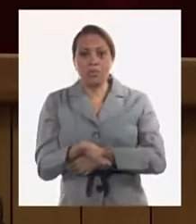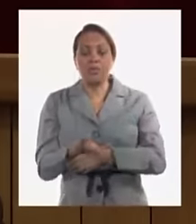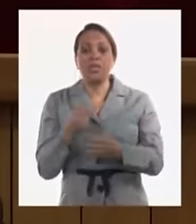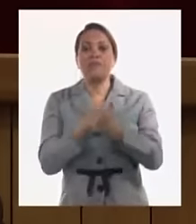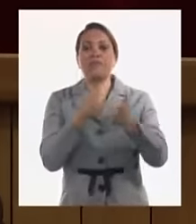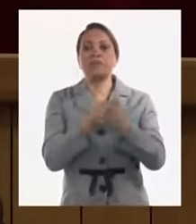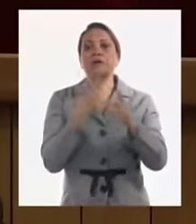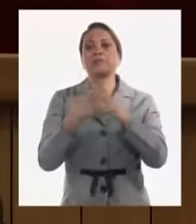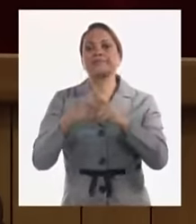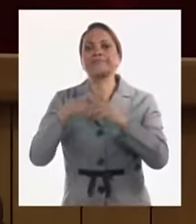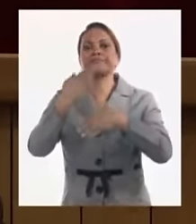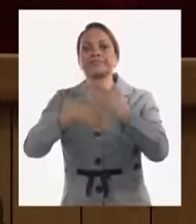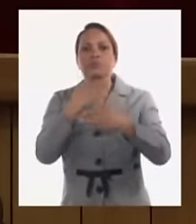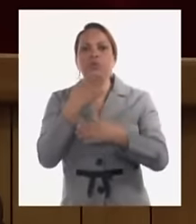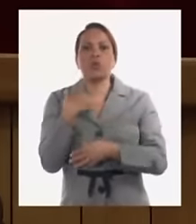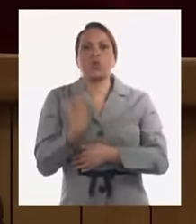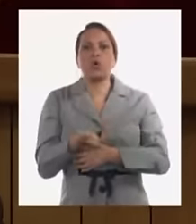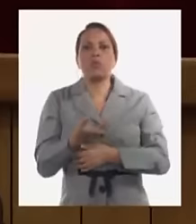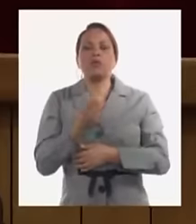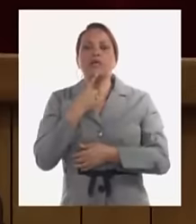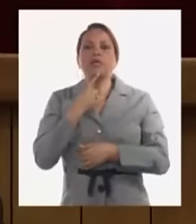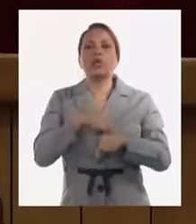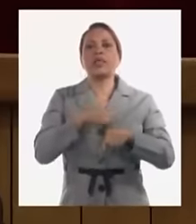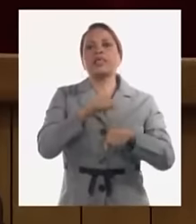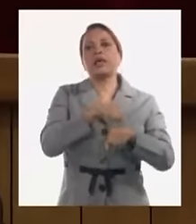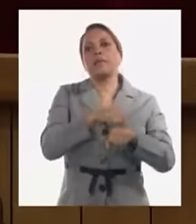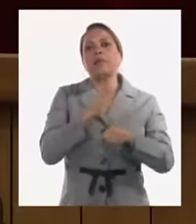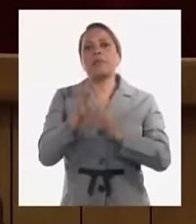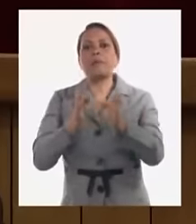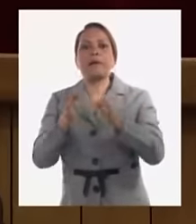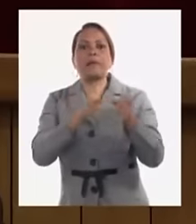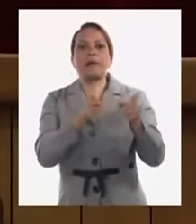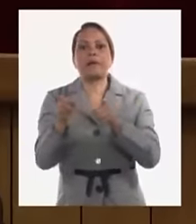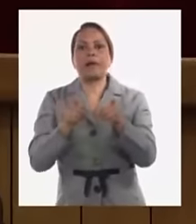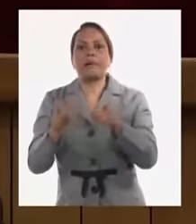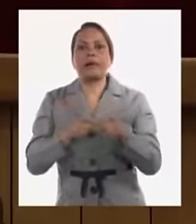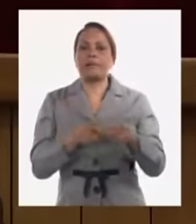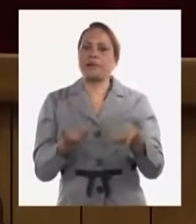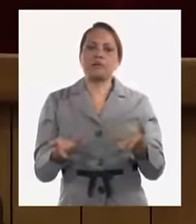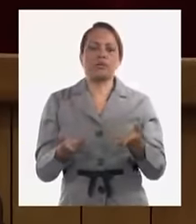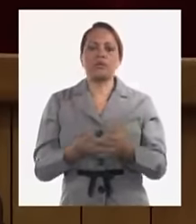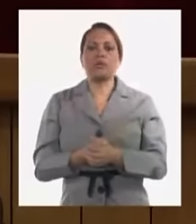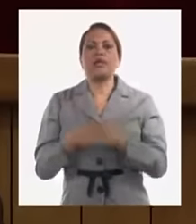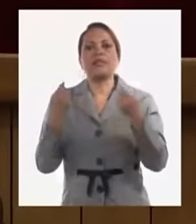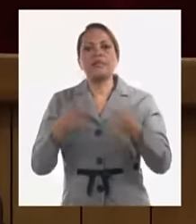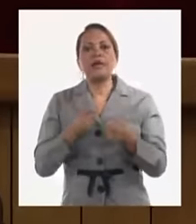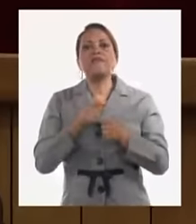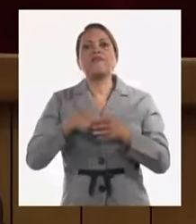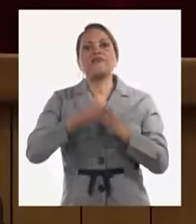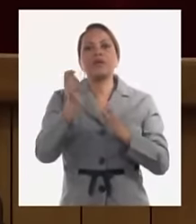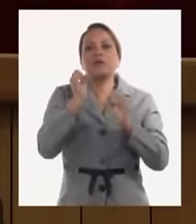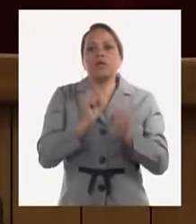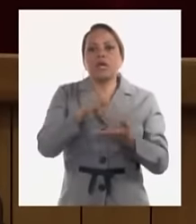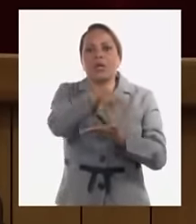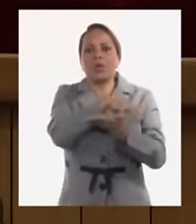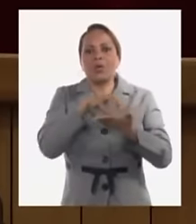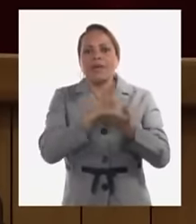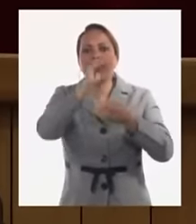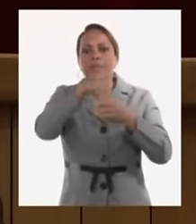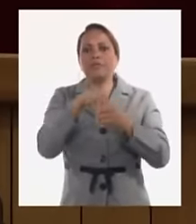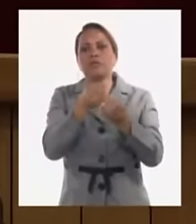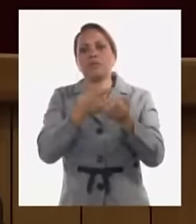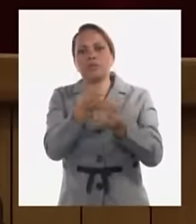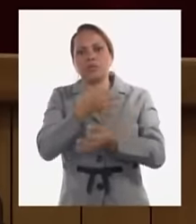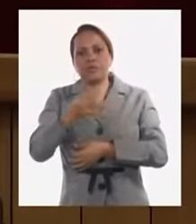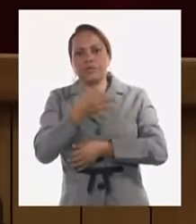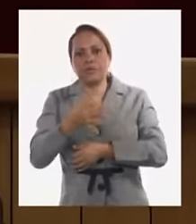y resolver todos los problemas que hay que resolver ahí como van a implementar esa estrategia como van a producir más pero lo peor no